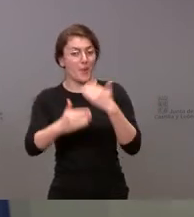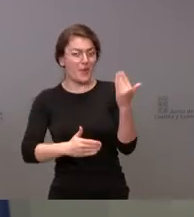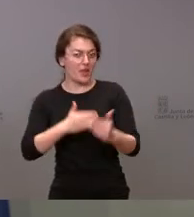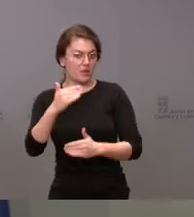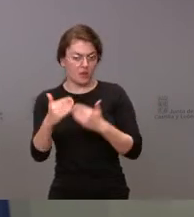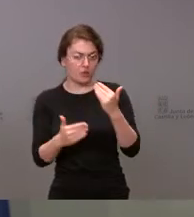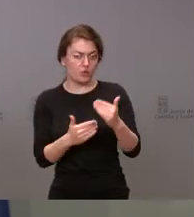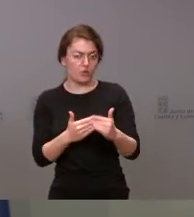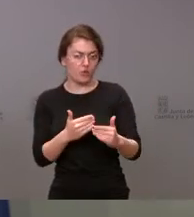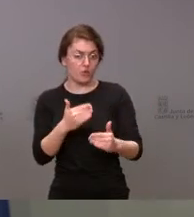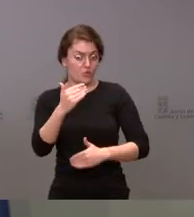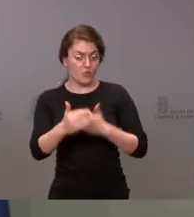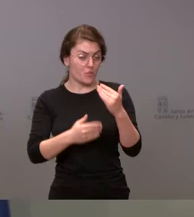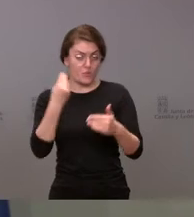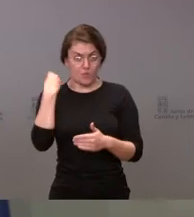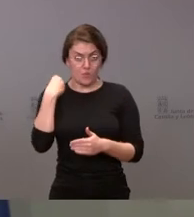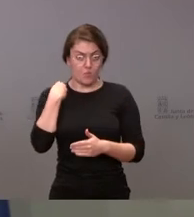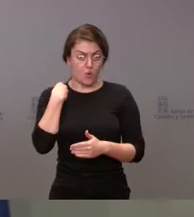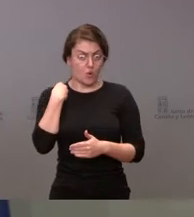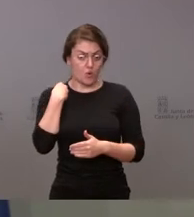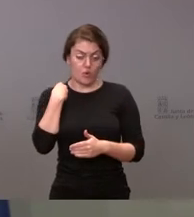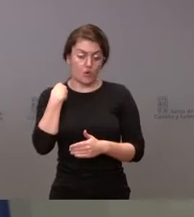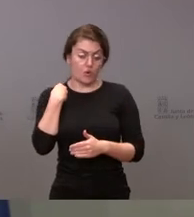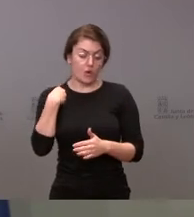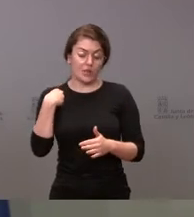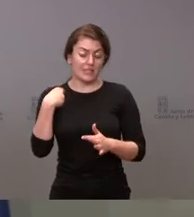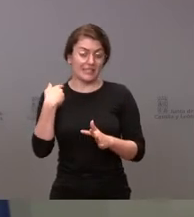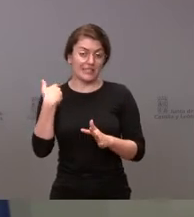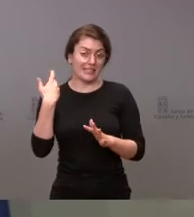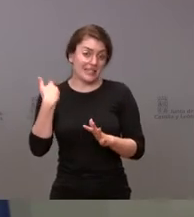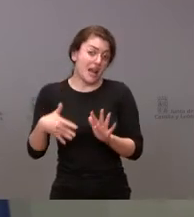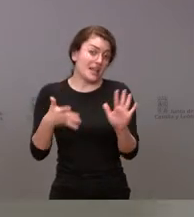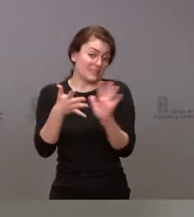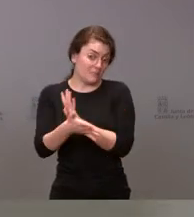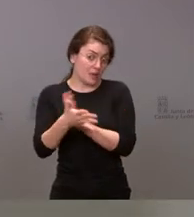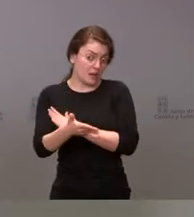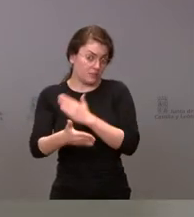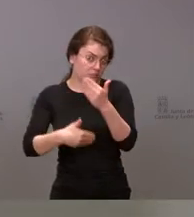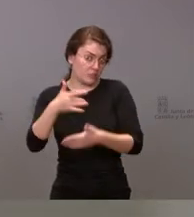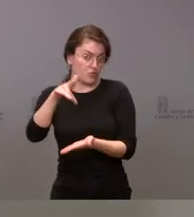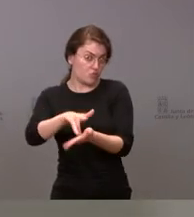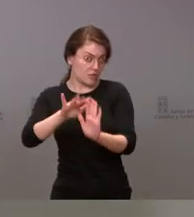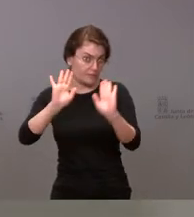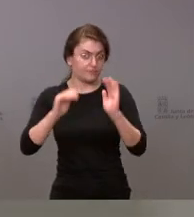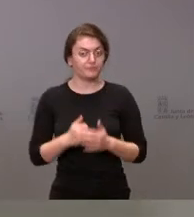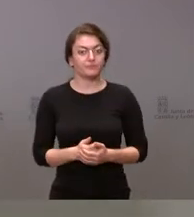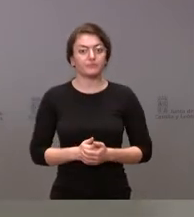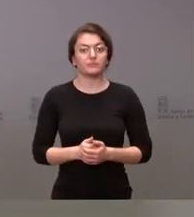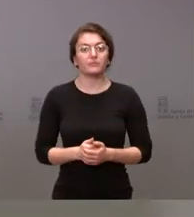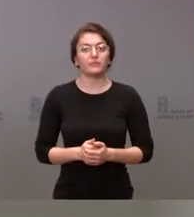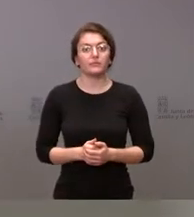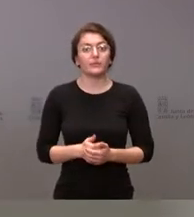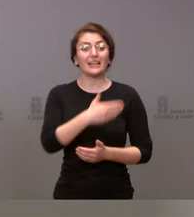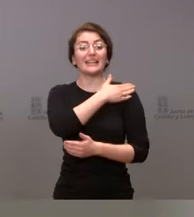mencionada información que les iremos comunicando oportunamente. De cara a la jornada electoral, me gustaría